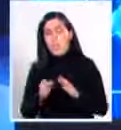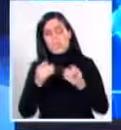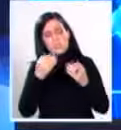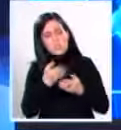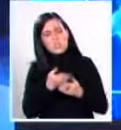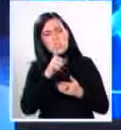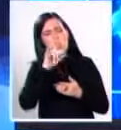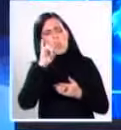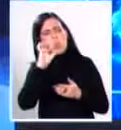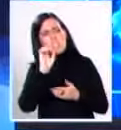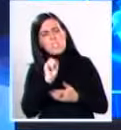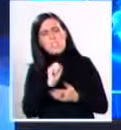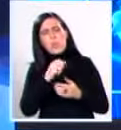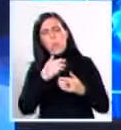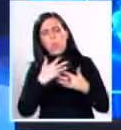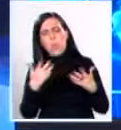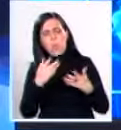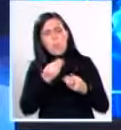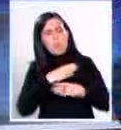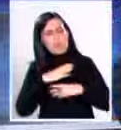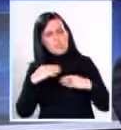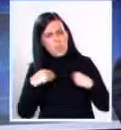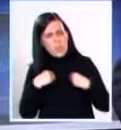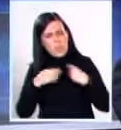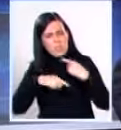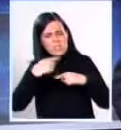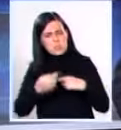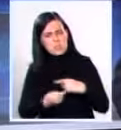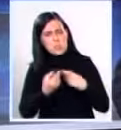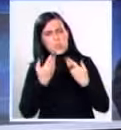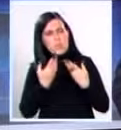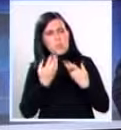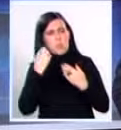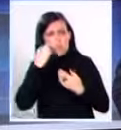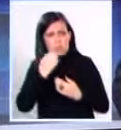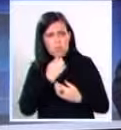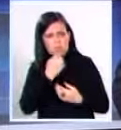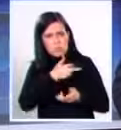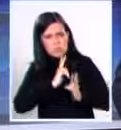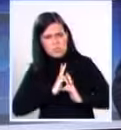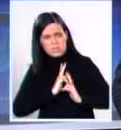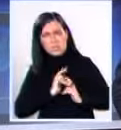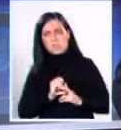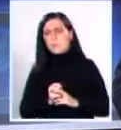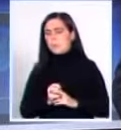Eduardo, ¿y cuál era su rendimiento en el colegio, en la escuela, por esa sordera que usted tenía?